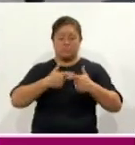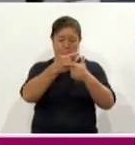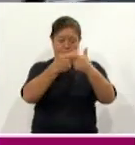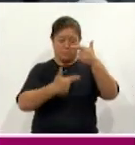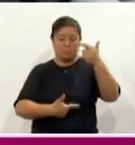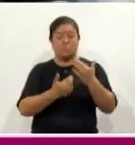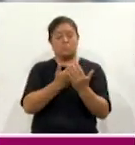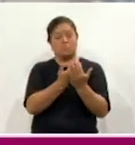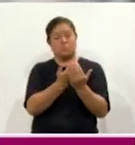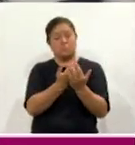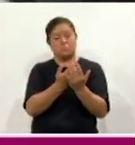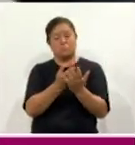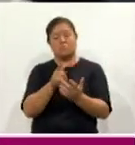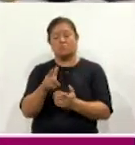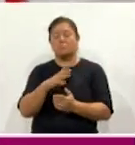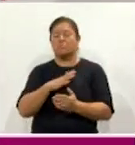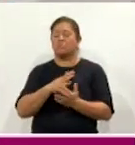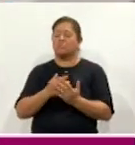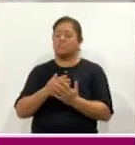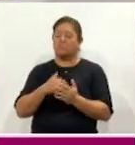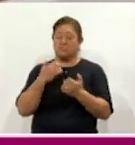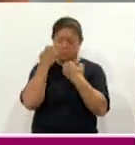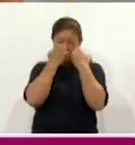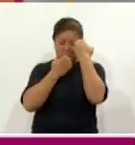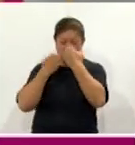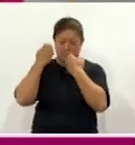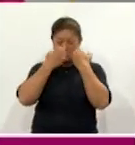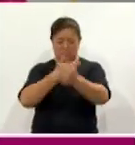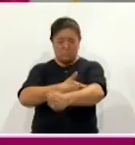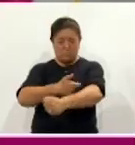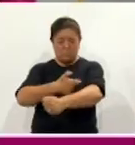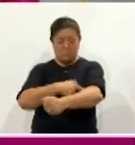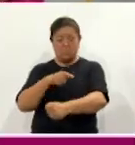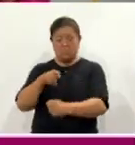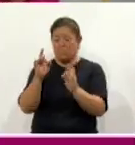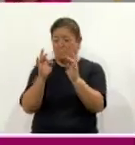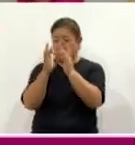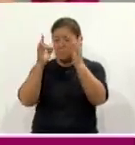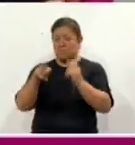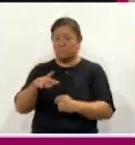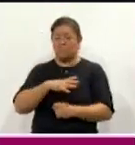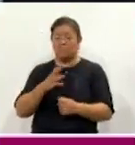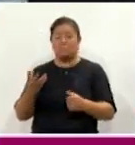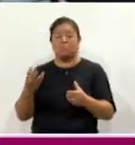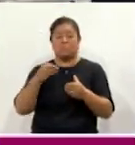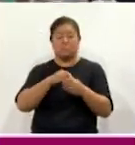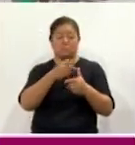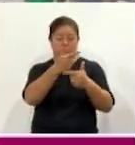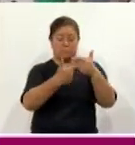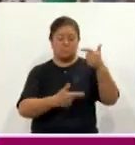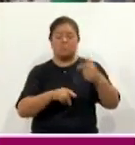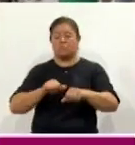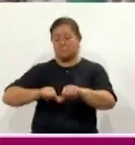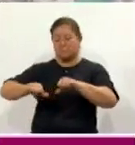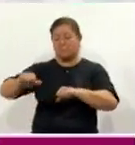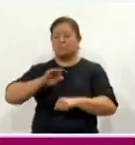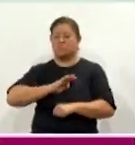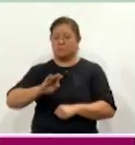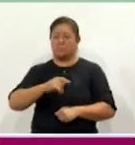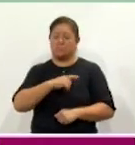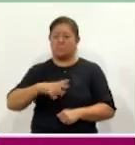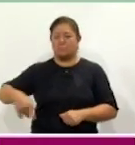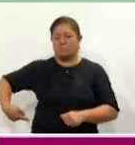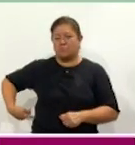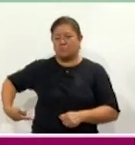los cuales están por terminar su protocolo de pruebas de laboratorio para que en cualquier momento poderlos incluir en el programa de trasplante renal.